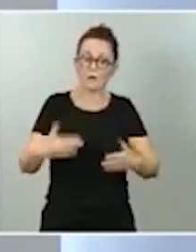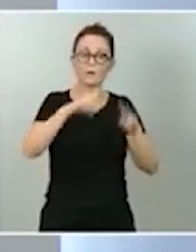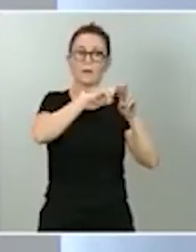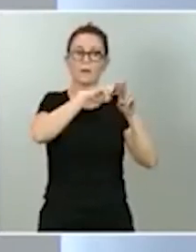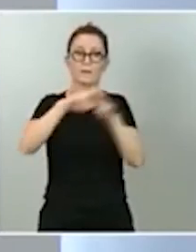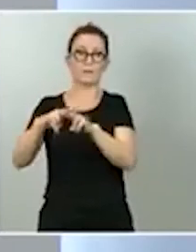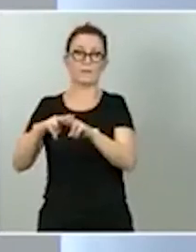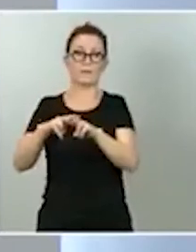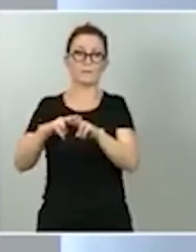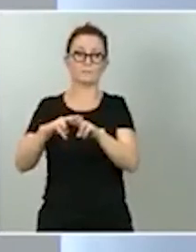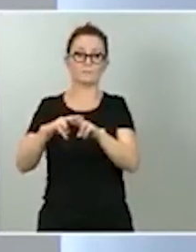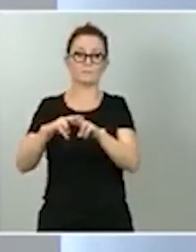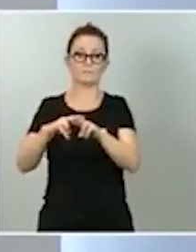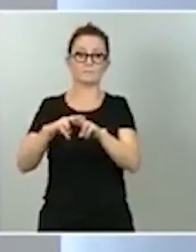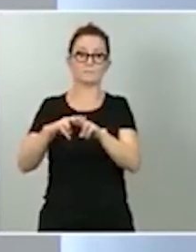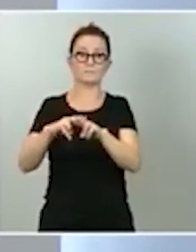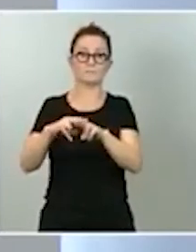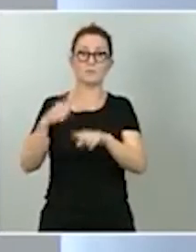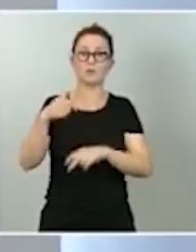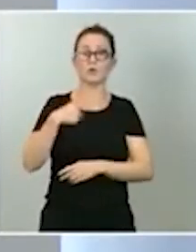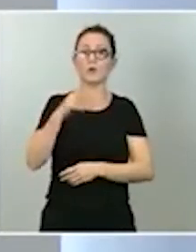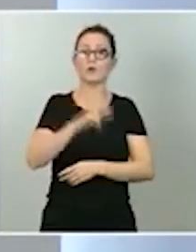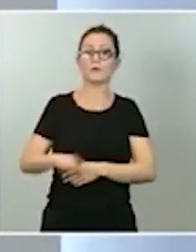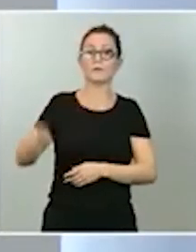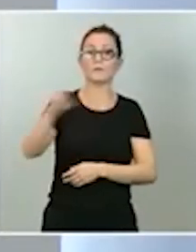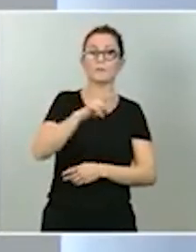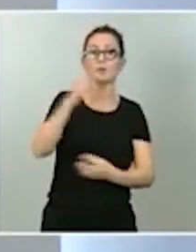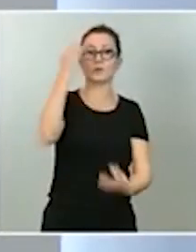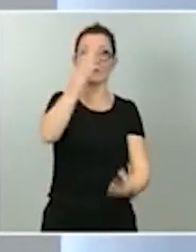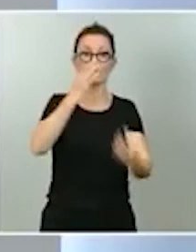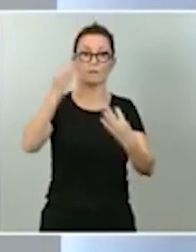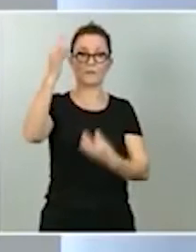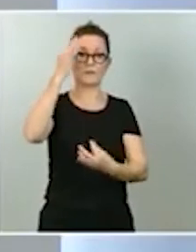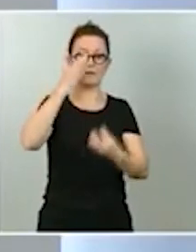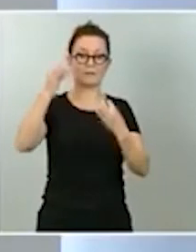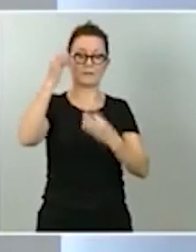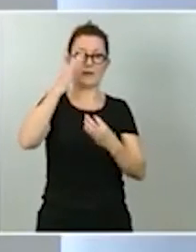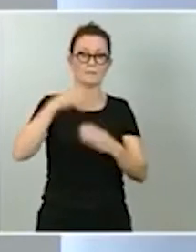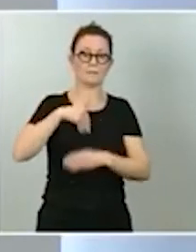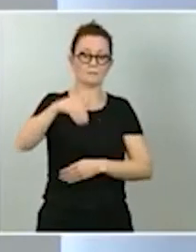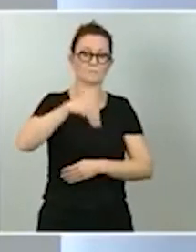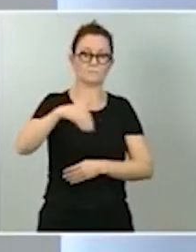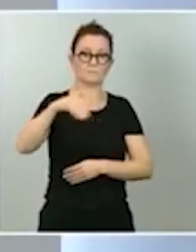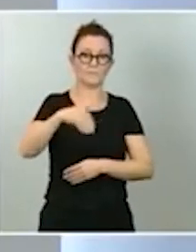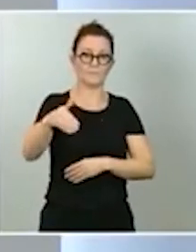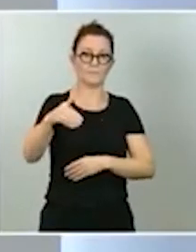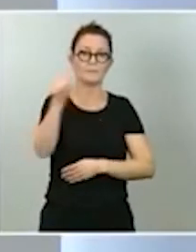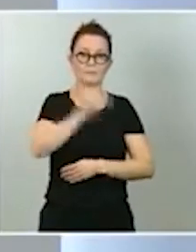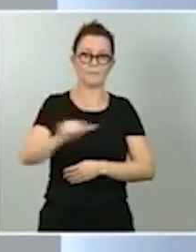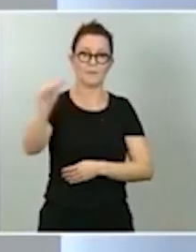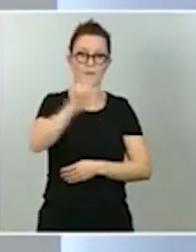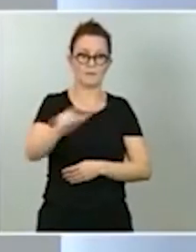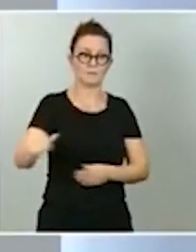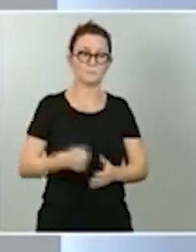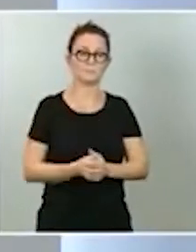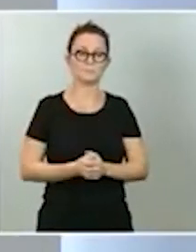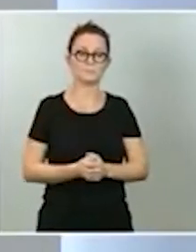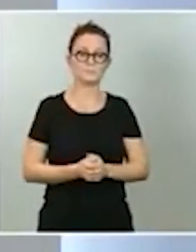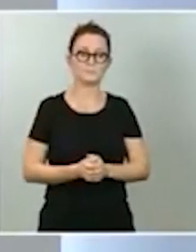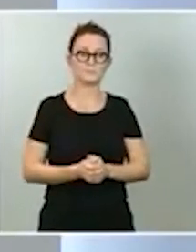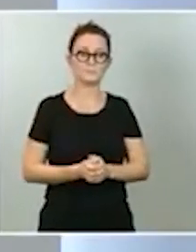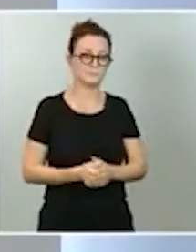remito a que los detalles se los daremos en las próximas semanas, en los próximos días o semanas.